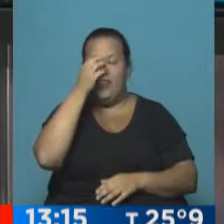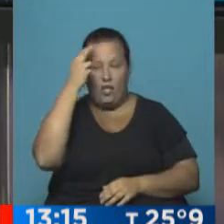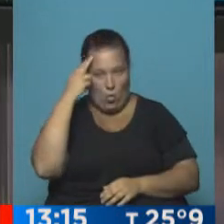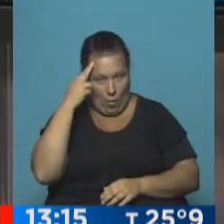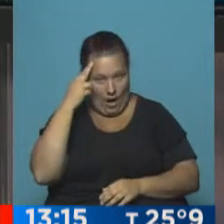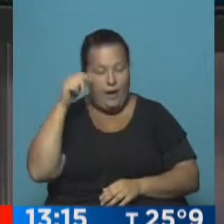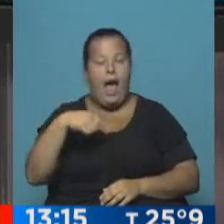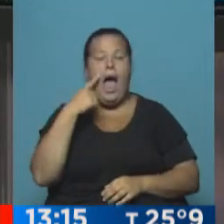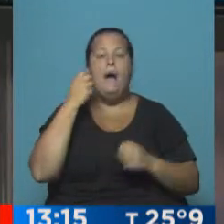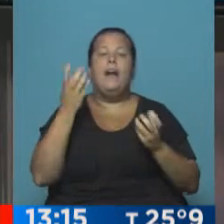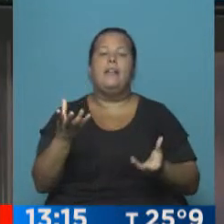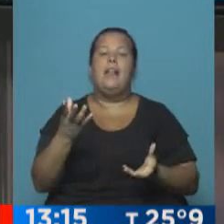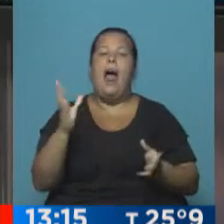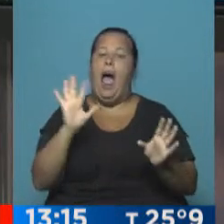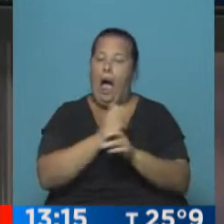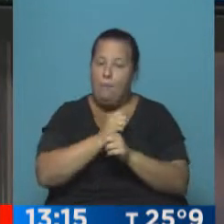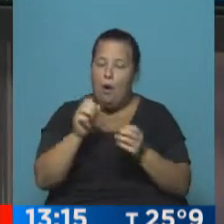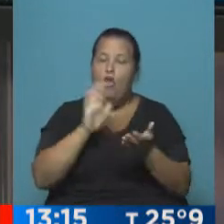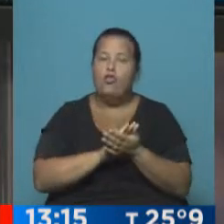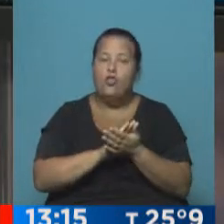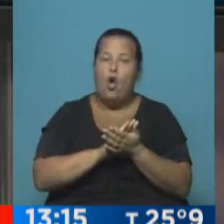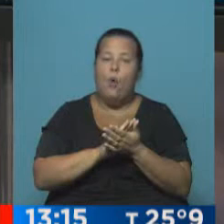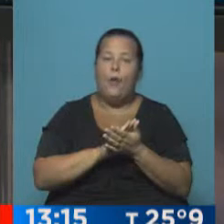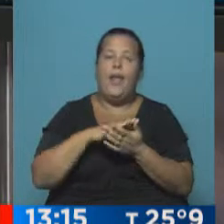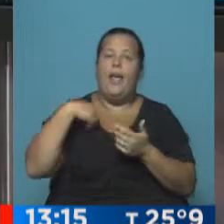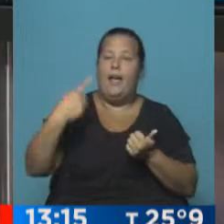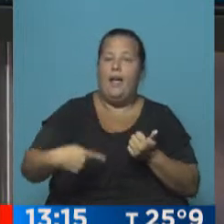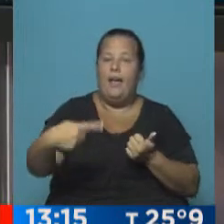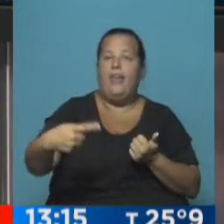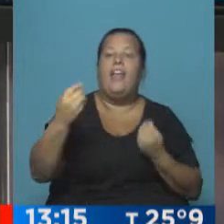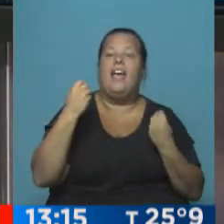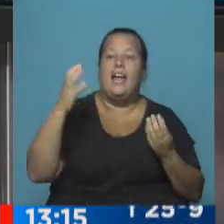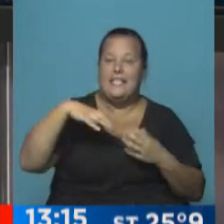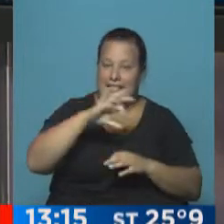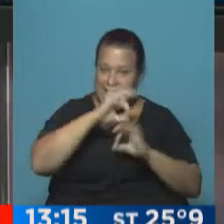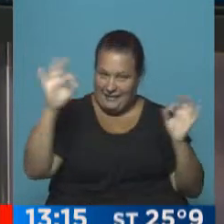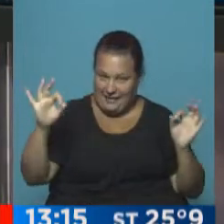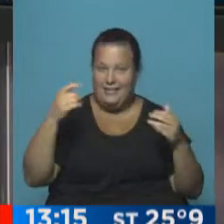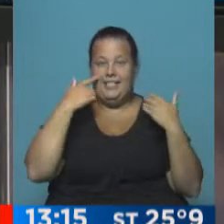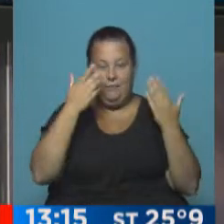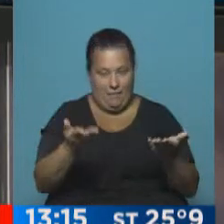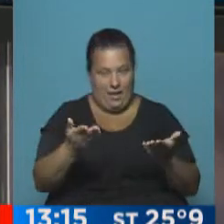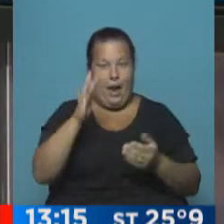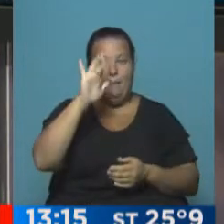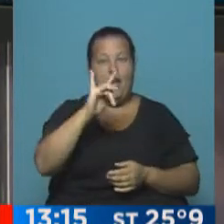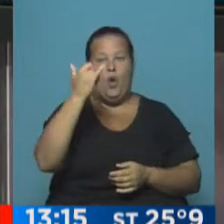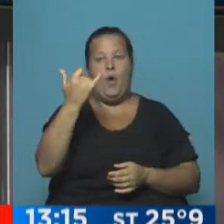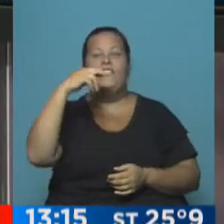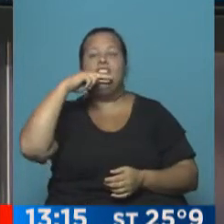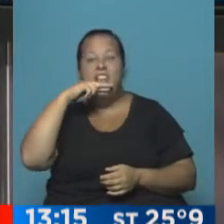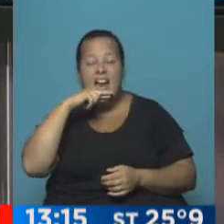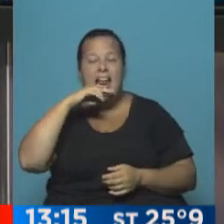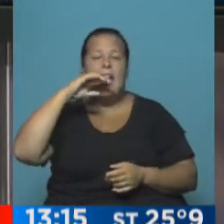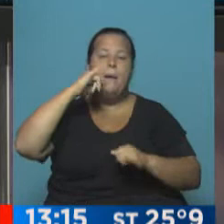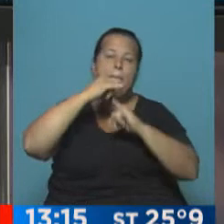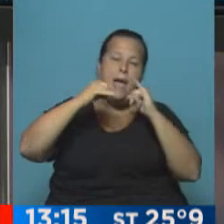y vamos a ver si confirmamos lo de los próximos días sin lluvia. Aquí está, miércoles, jueves, viernes, cielo,